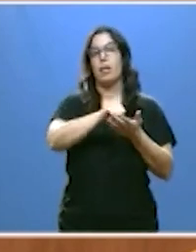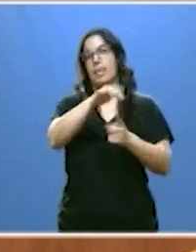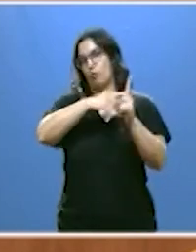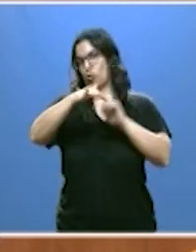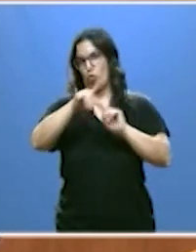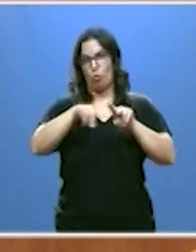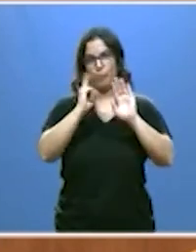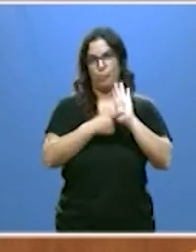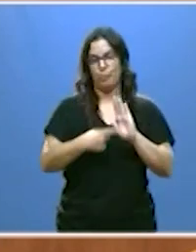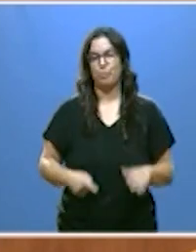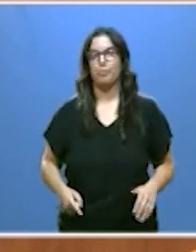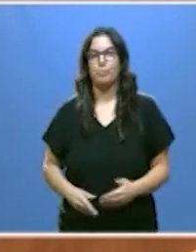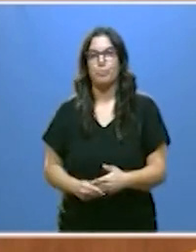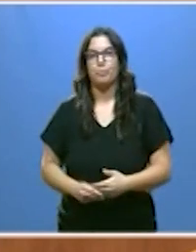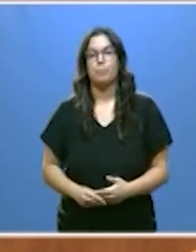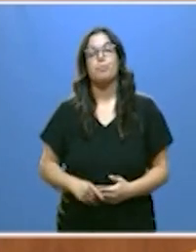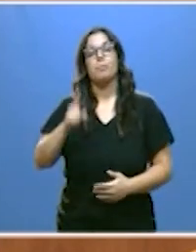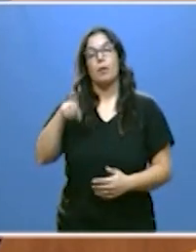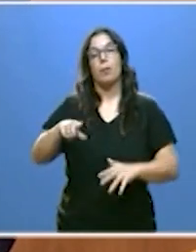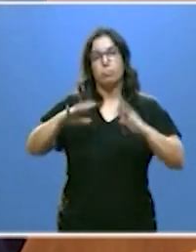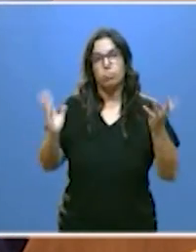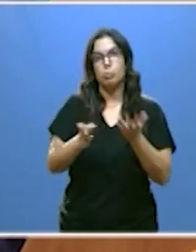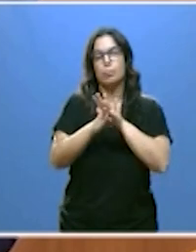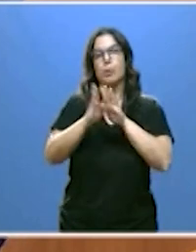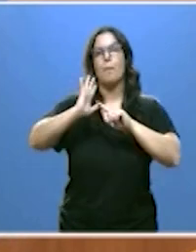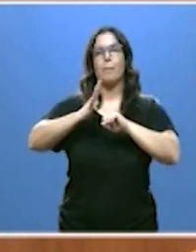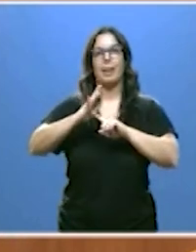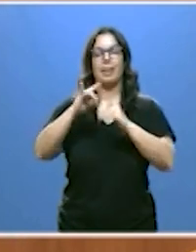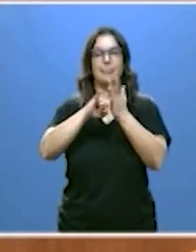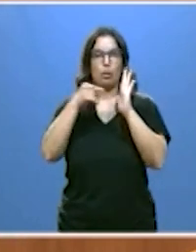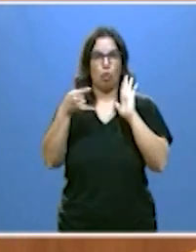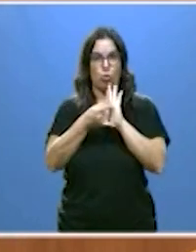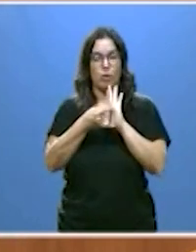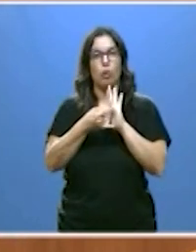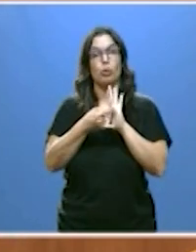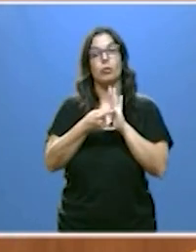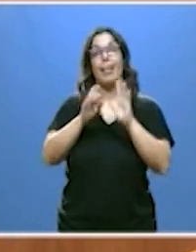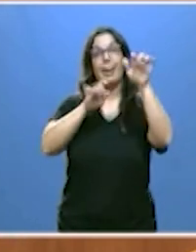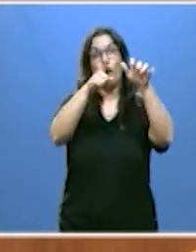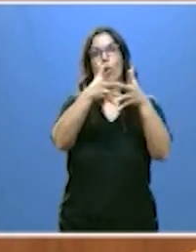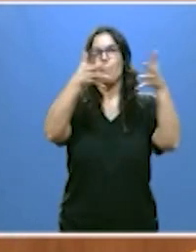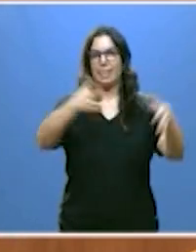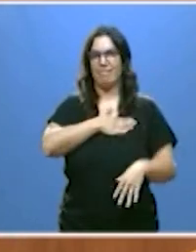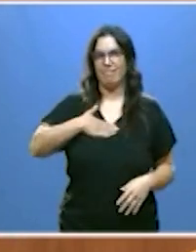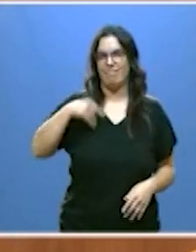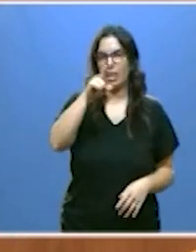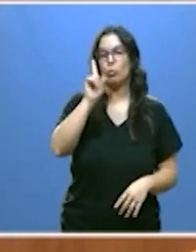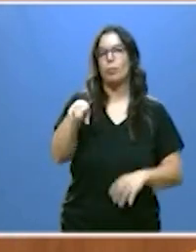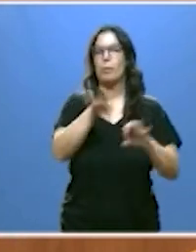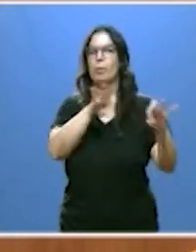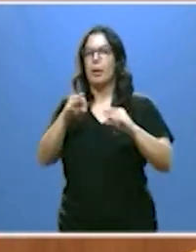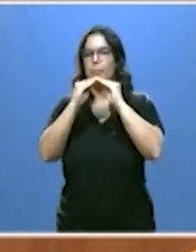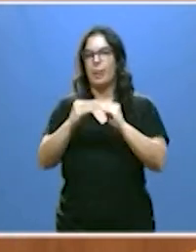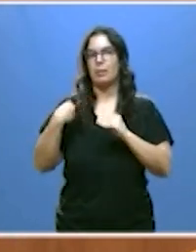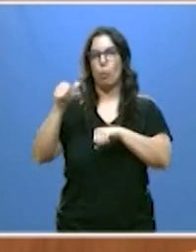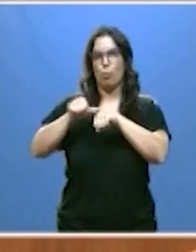su entorno y seguimos impulsando los parques tecnológicos ampliaremos el de León acondicionaremos el de